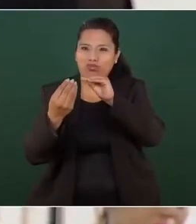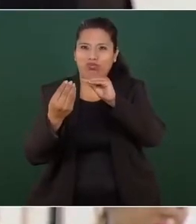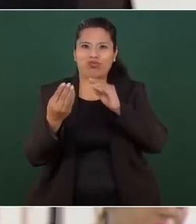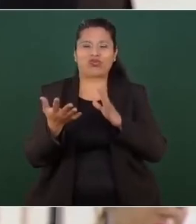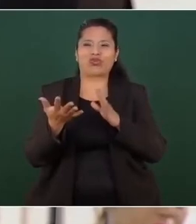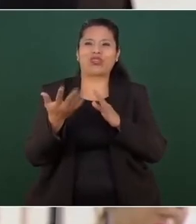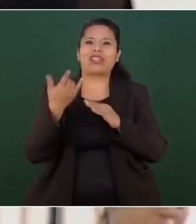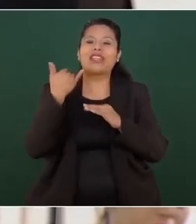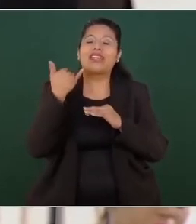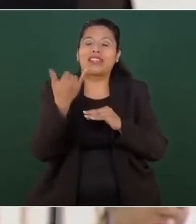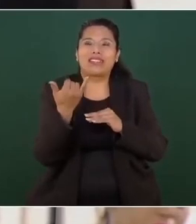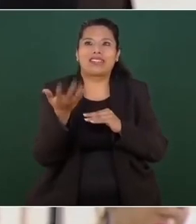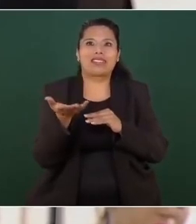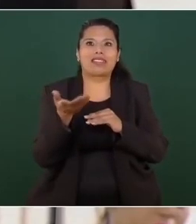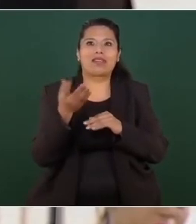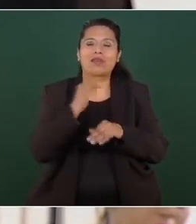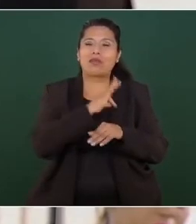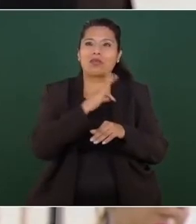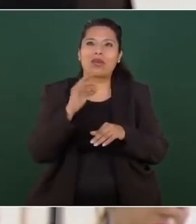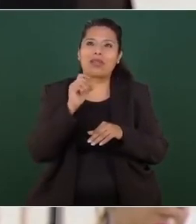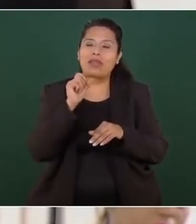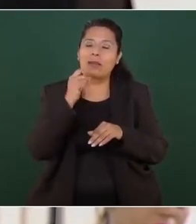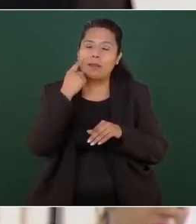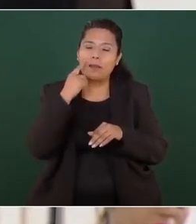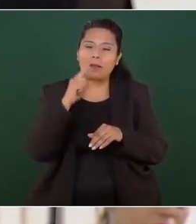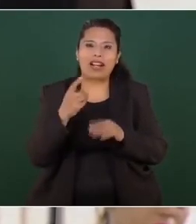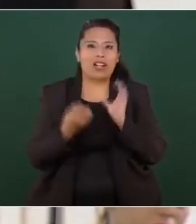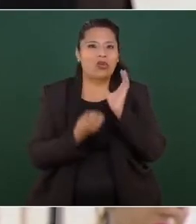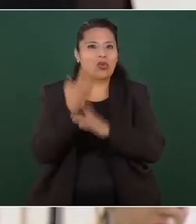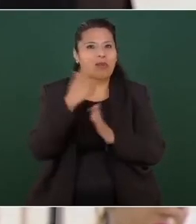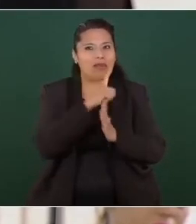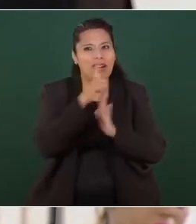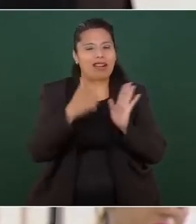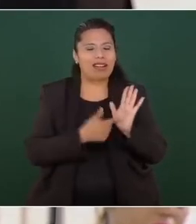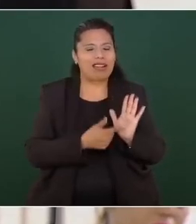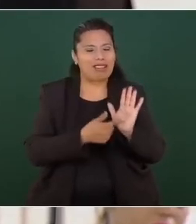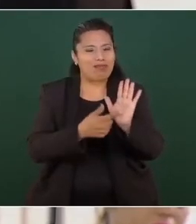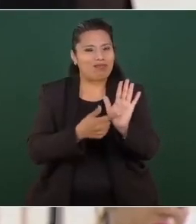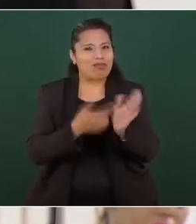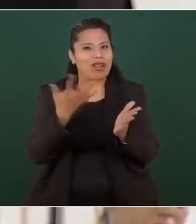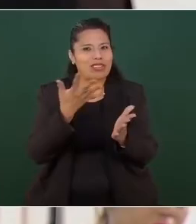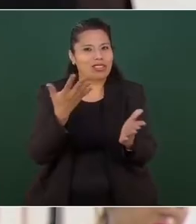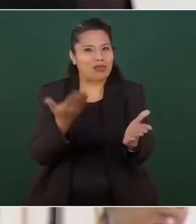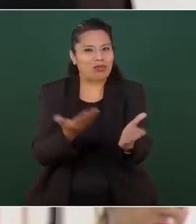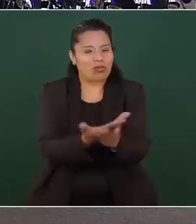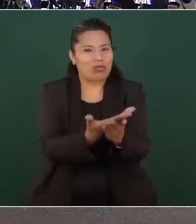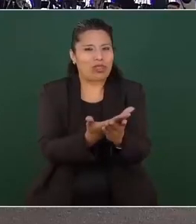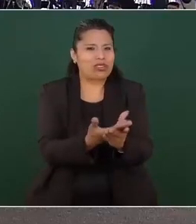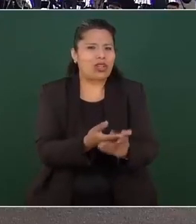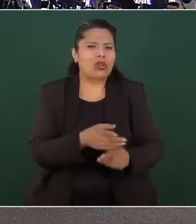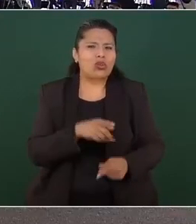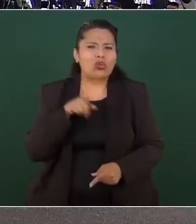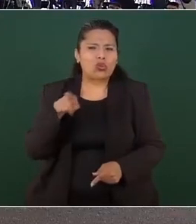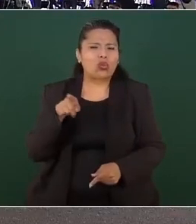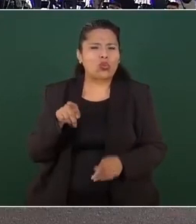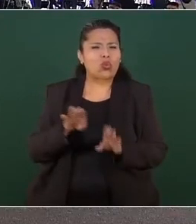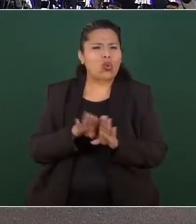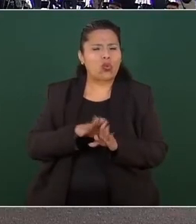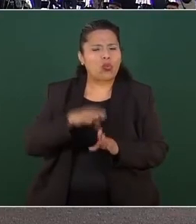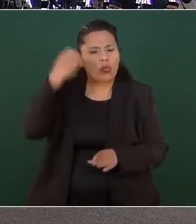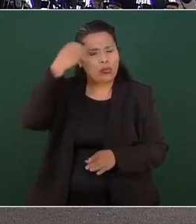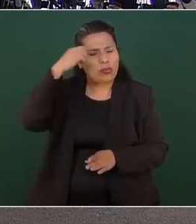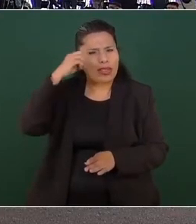directiva del Senado, esta iniciativa que ha manifestado su importancia que tiene, ¿qué opinión le merece?, ¿cómo vio a los